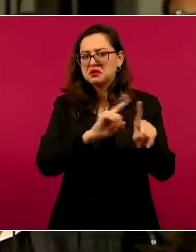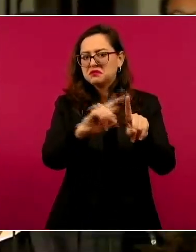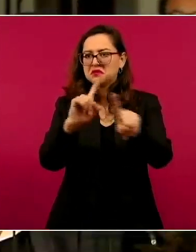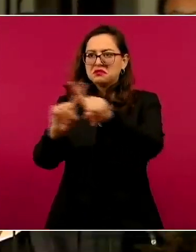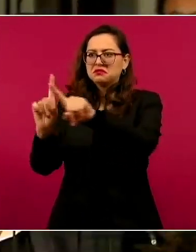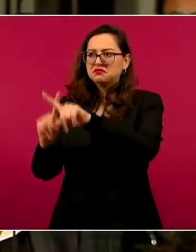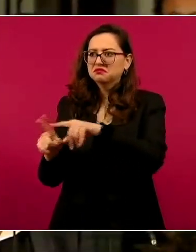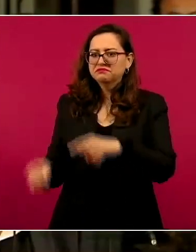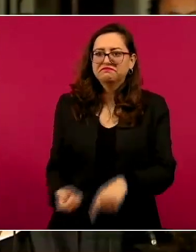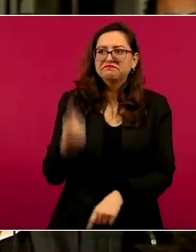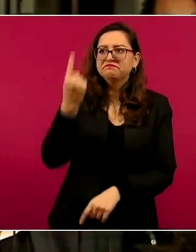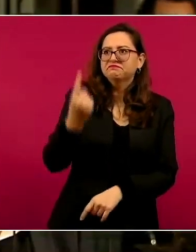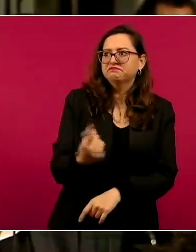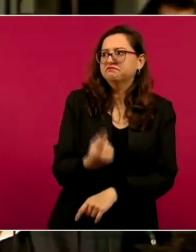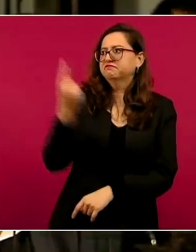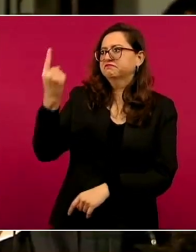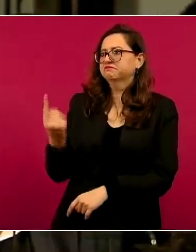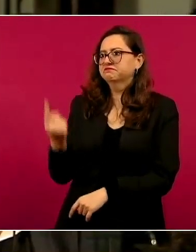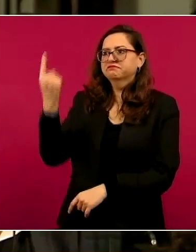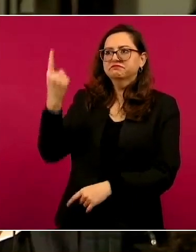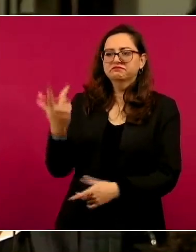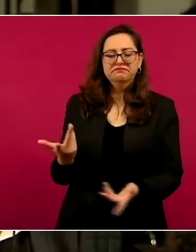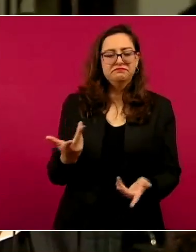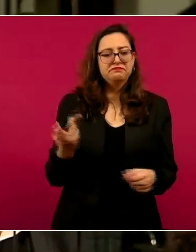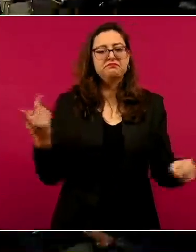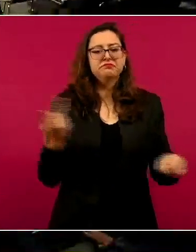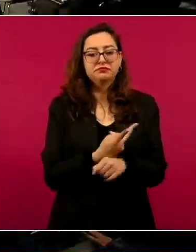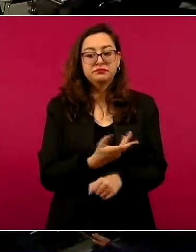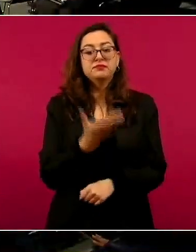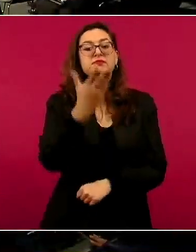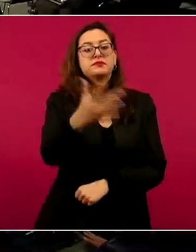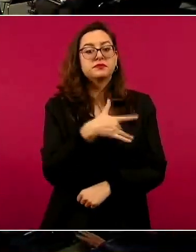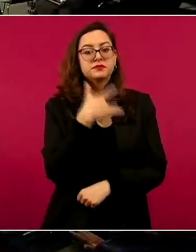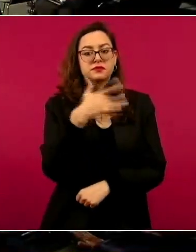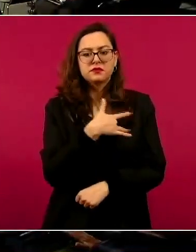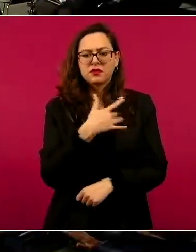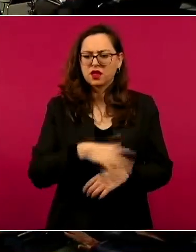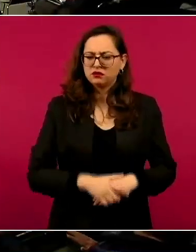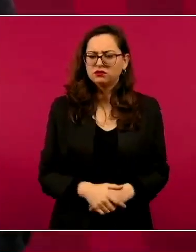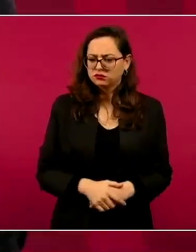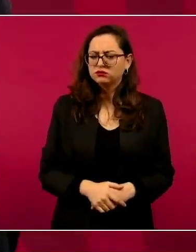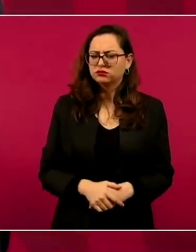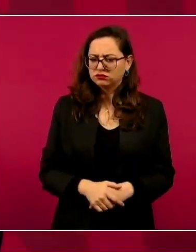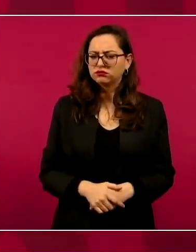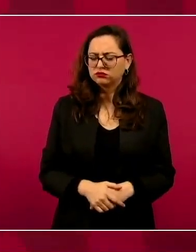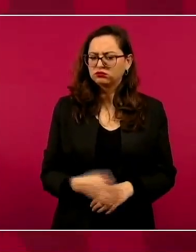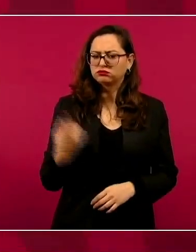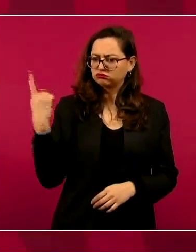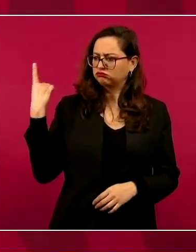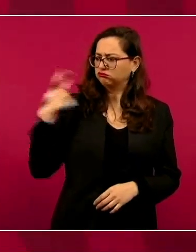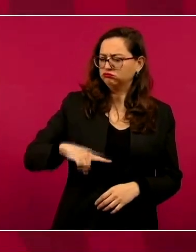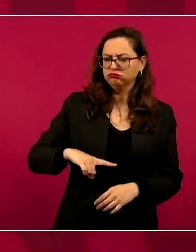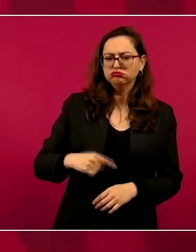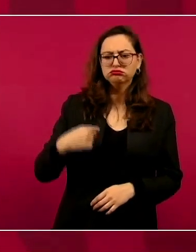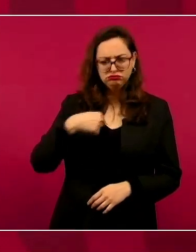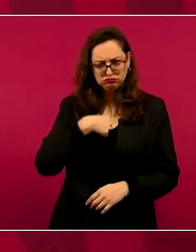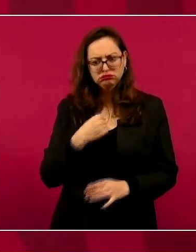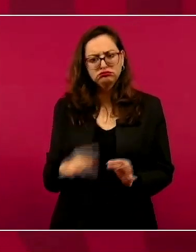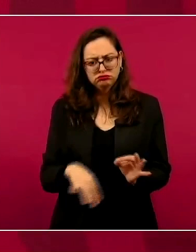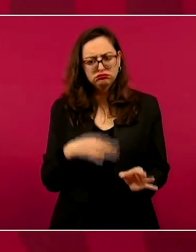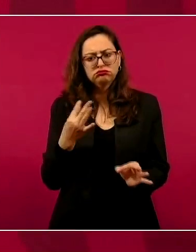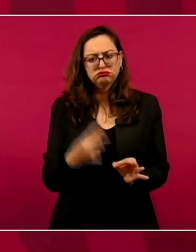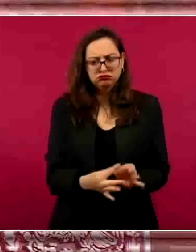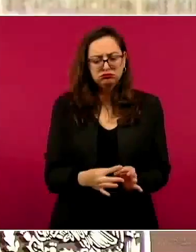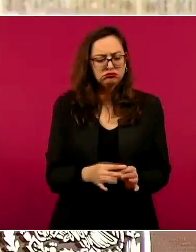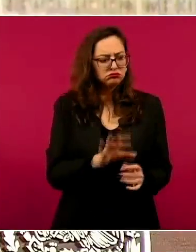sentido, ¿cuál es su respuesta a la Corte, presidente? Que vamos a cumplir con el mandato de la Corte y vamos